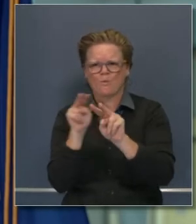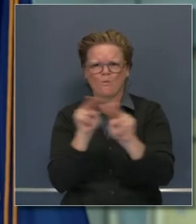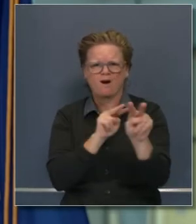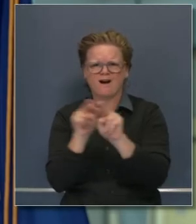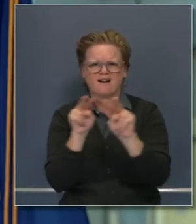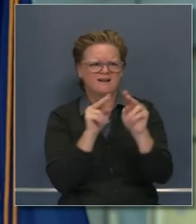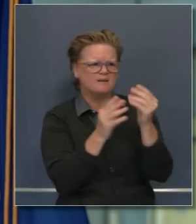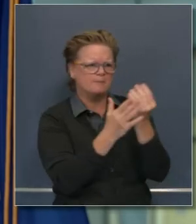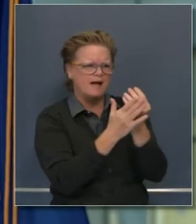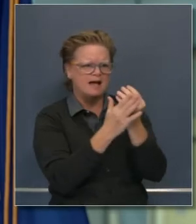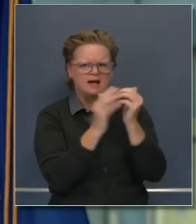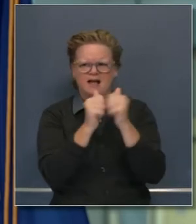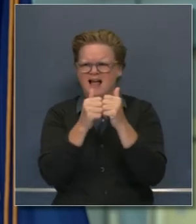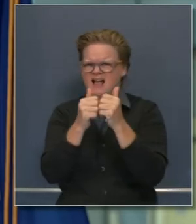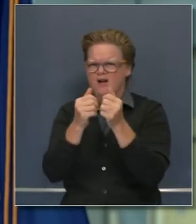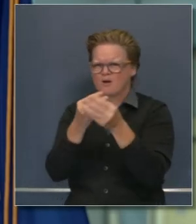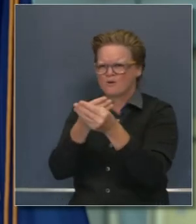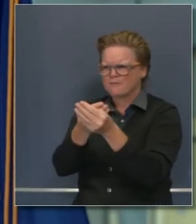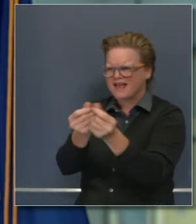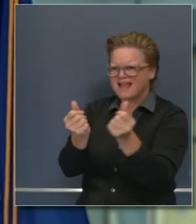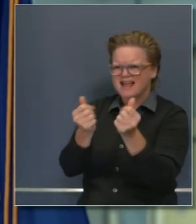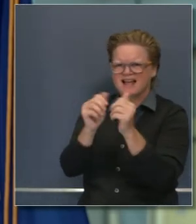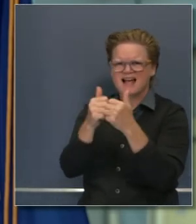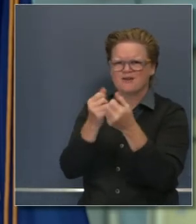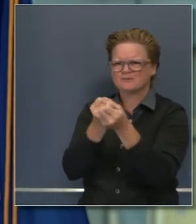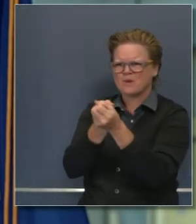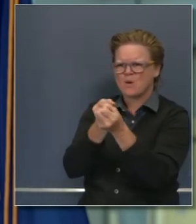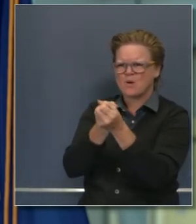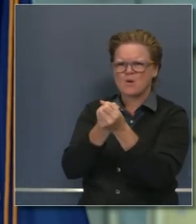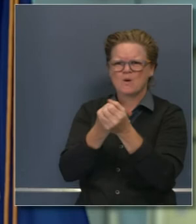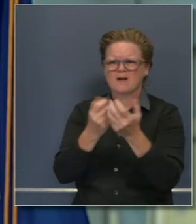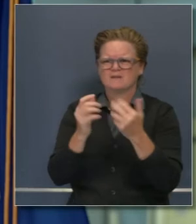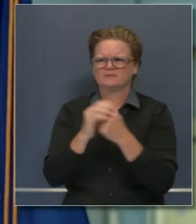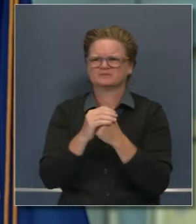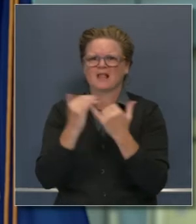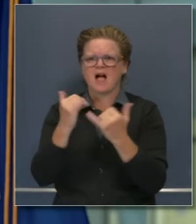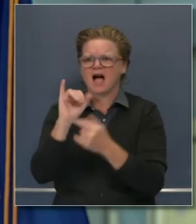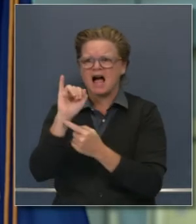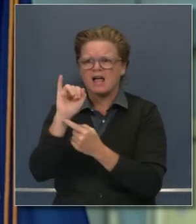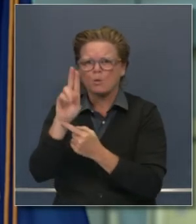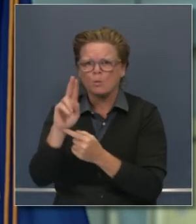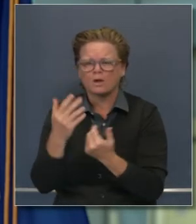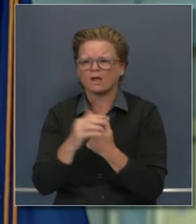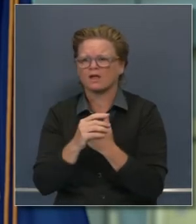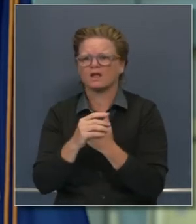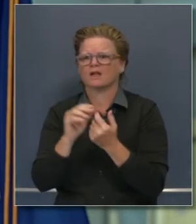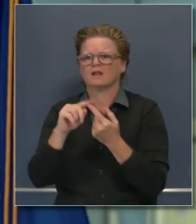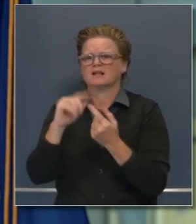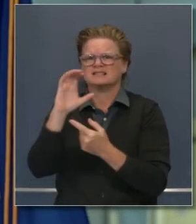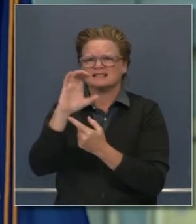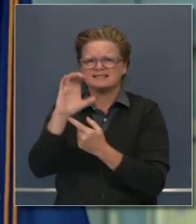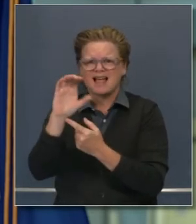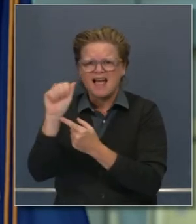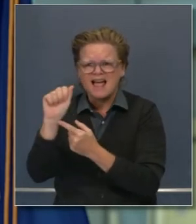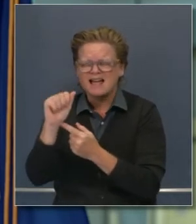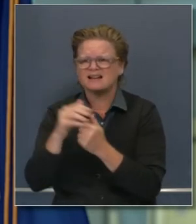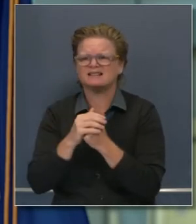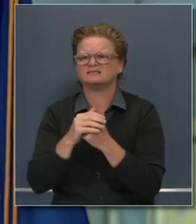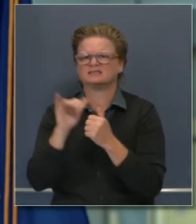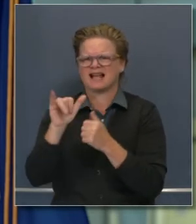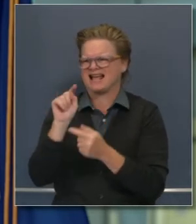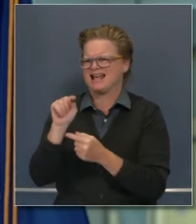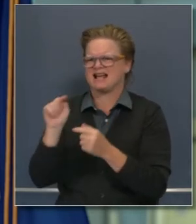no solo los pagarés, sino también los CSAs y todos los otros que son responsables para la